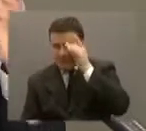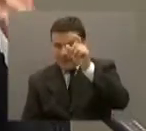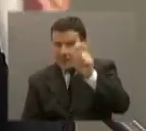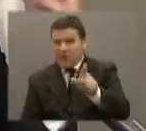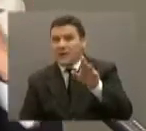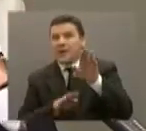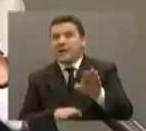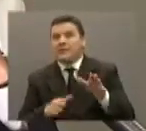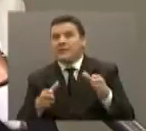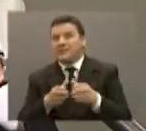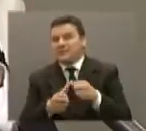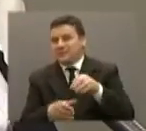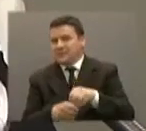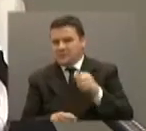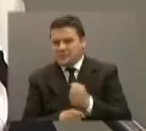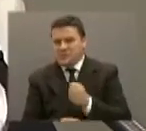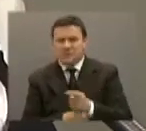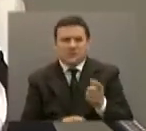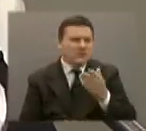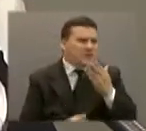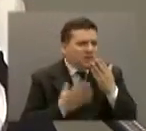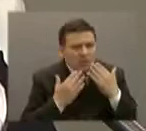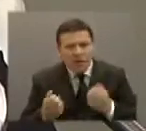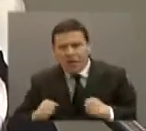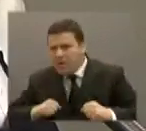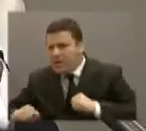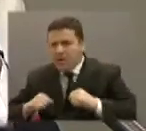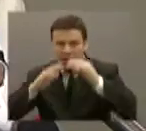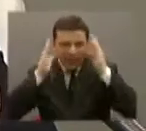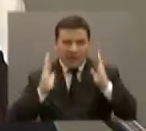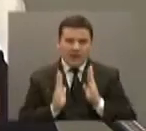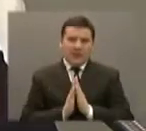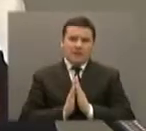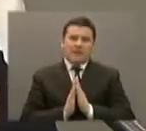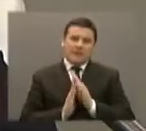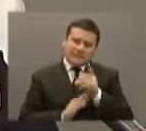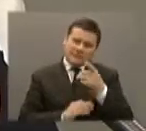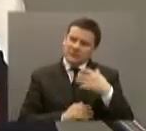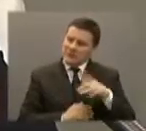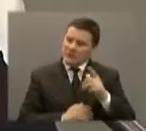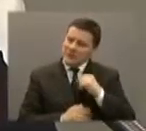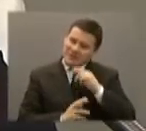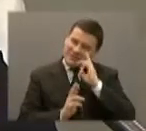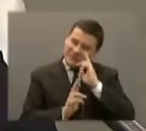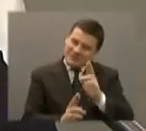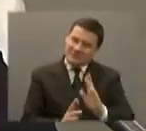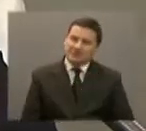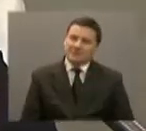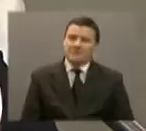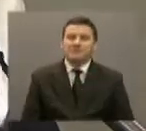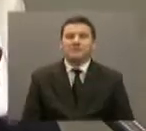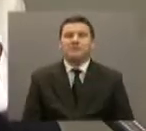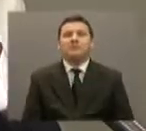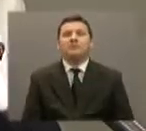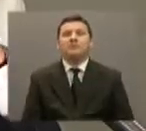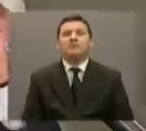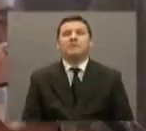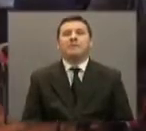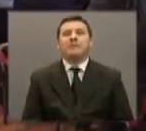representa o encarna la labor de muchos representantes de los usuarios con quienes tenemos y cada vez mejor una excelente interlocución.